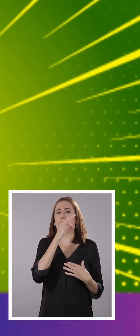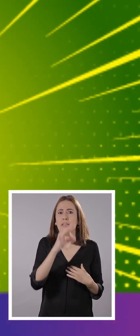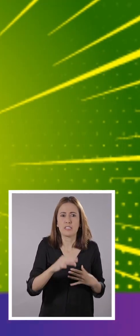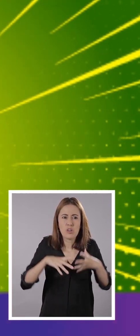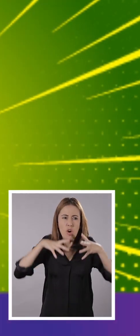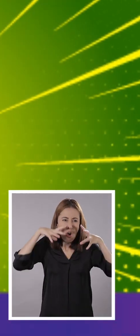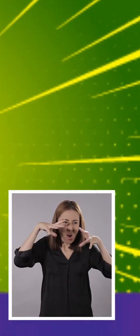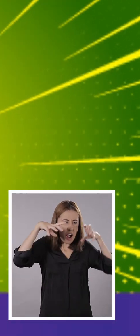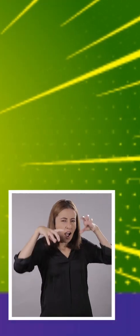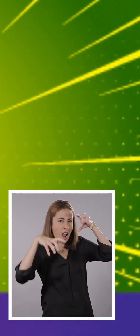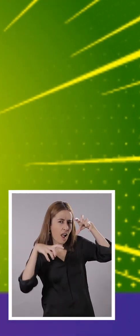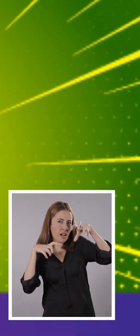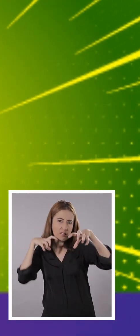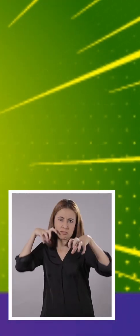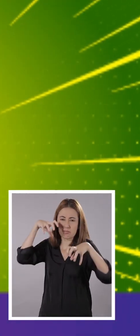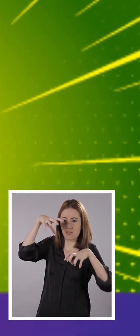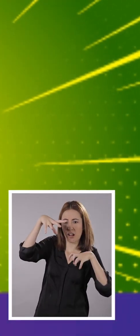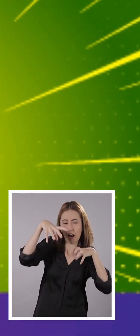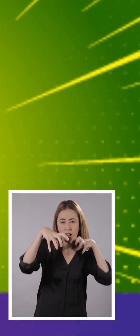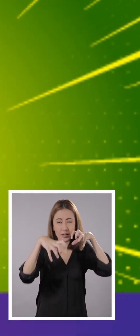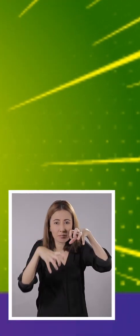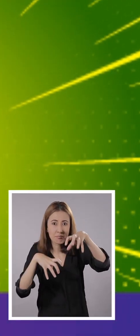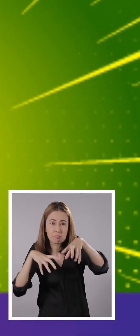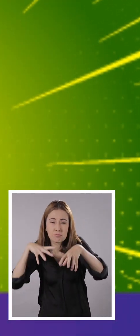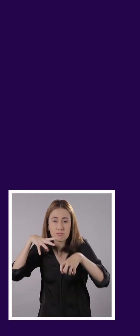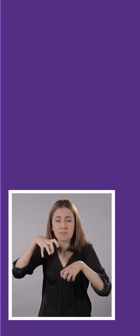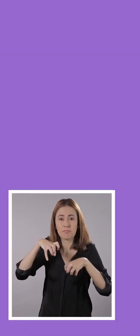no se asustó y siguió avanzando.